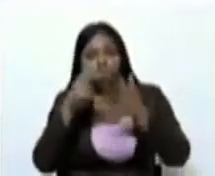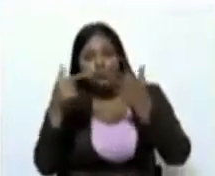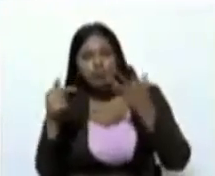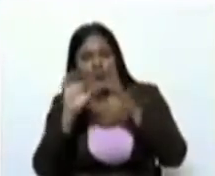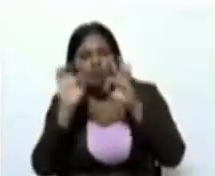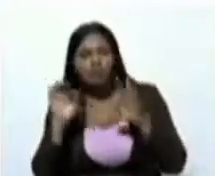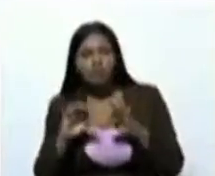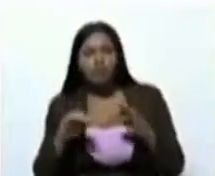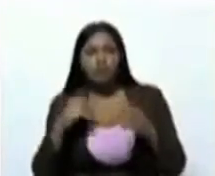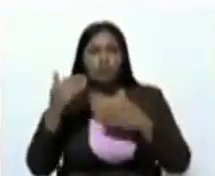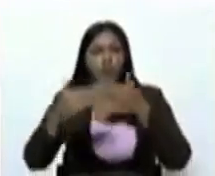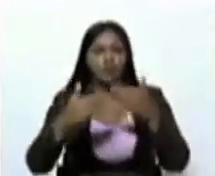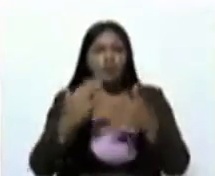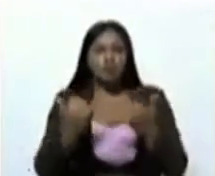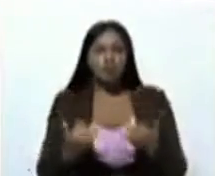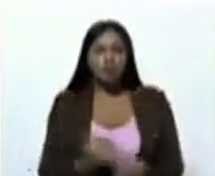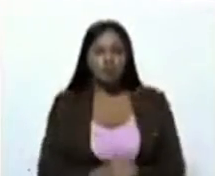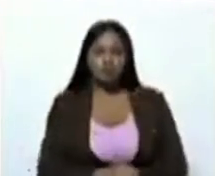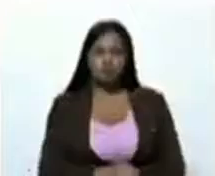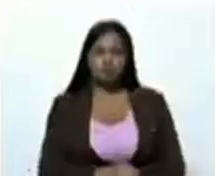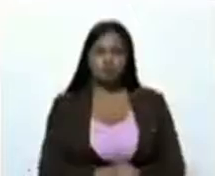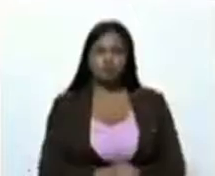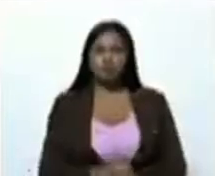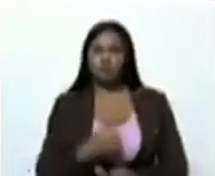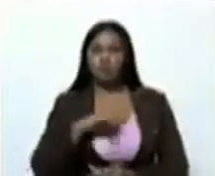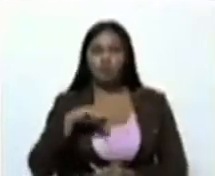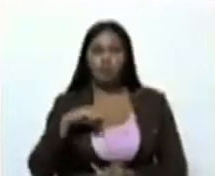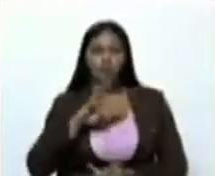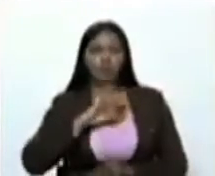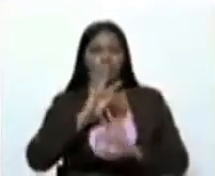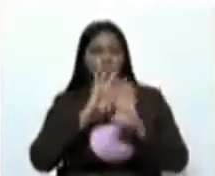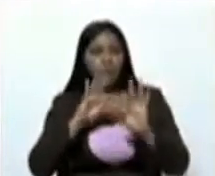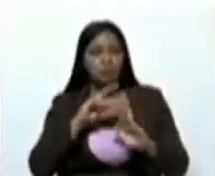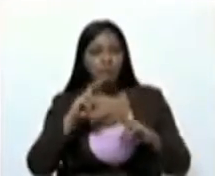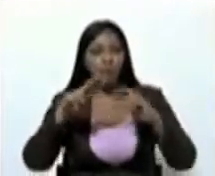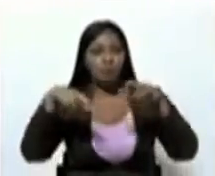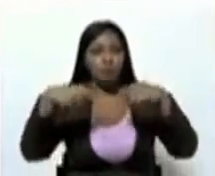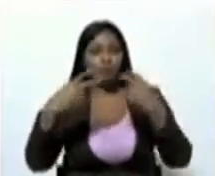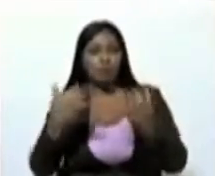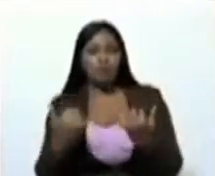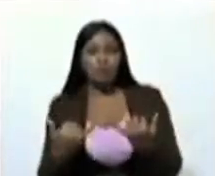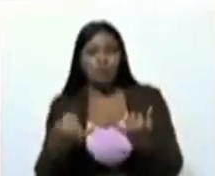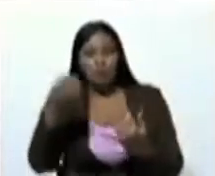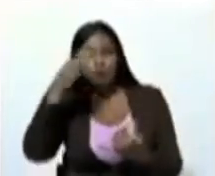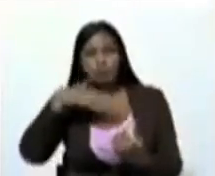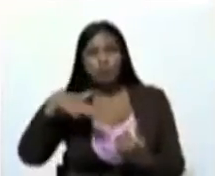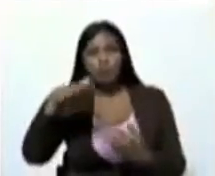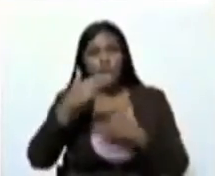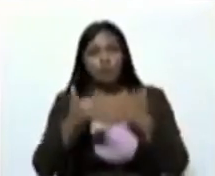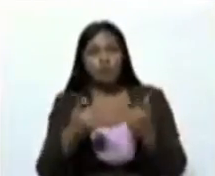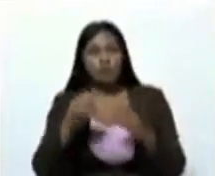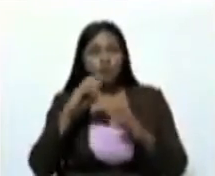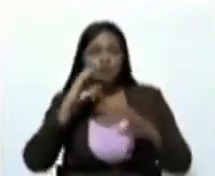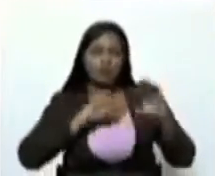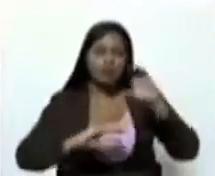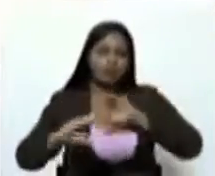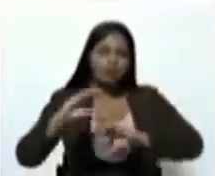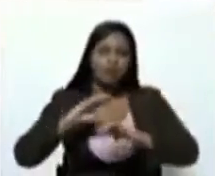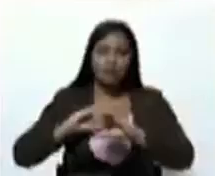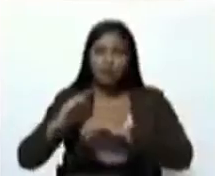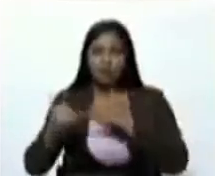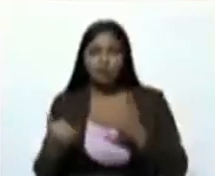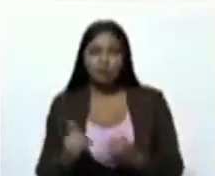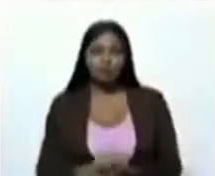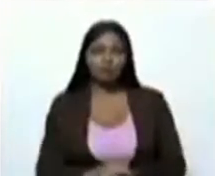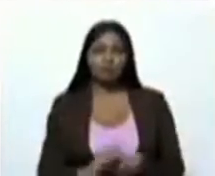comunes en general, de innovadoras, de innovadores y de todo aquel pueblo científico, desde